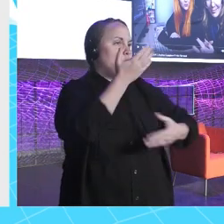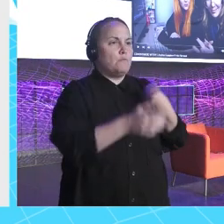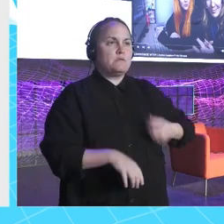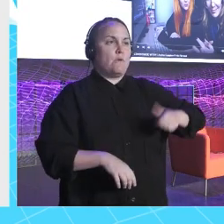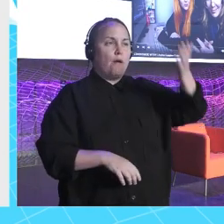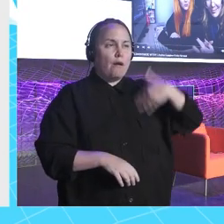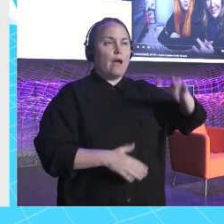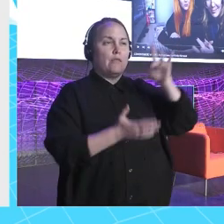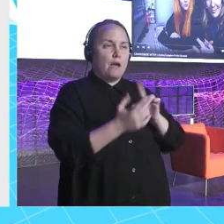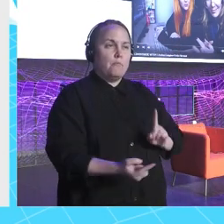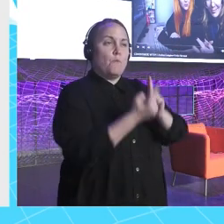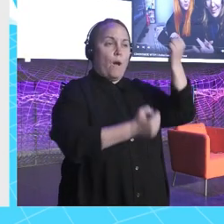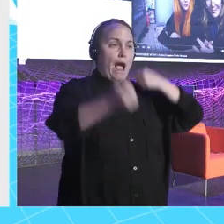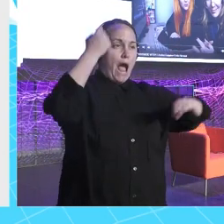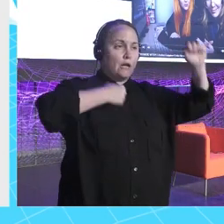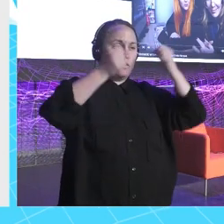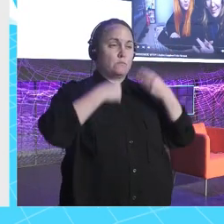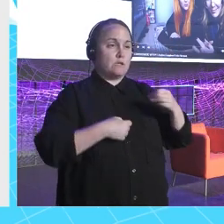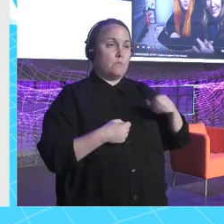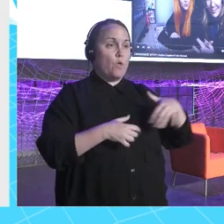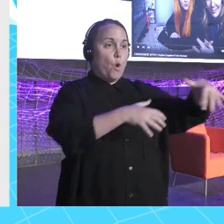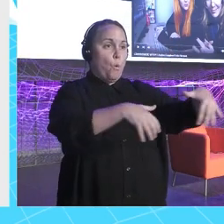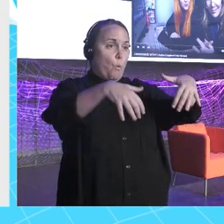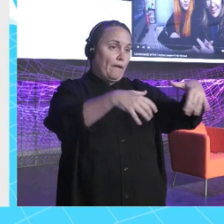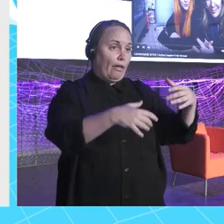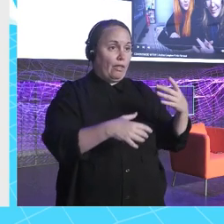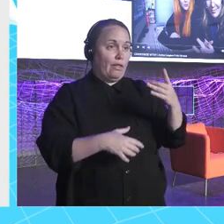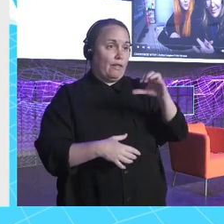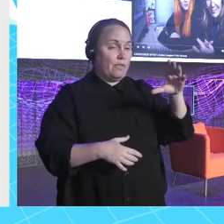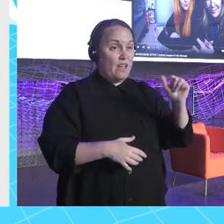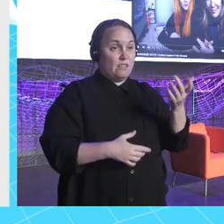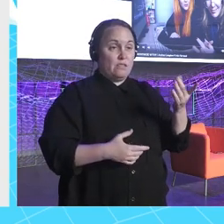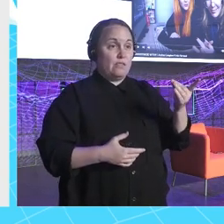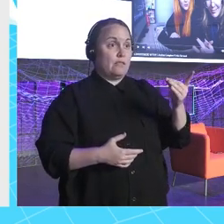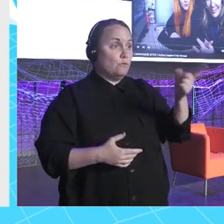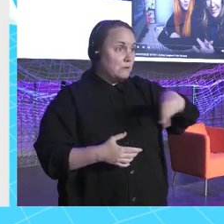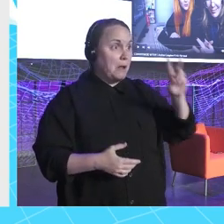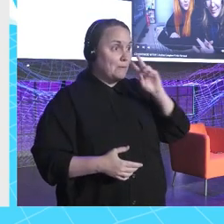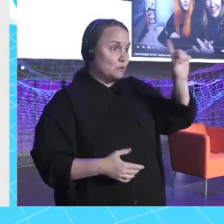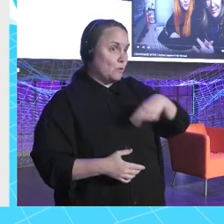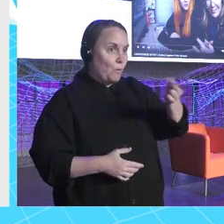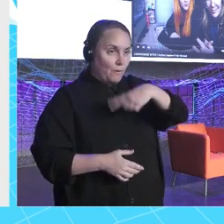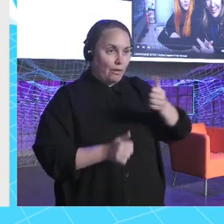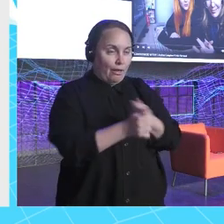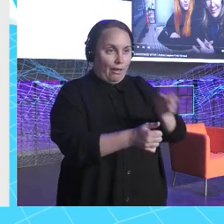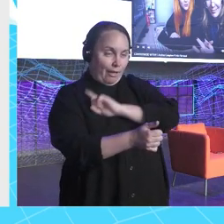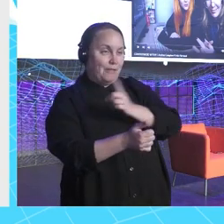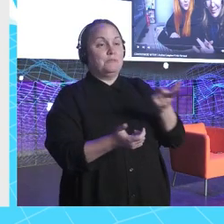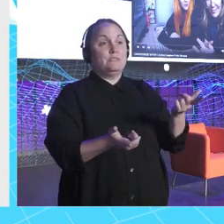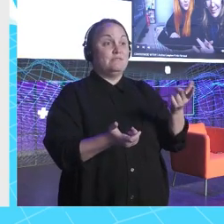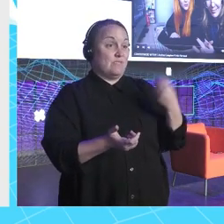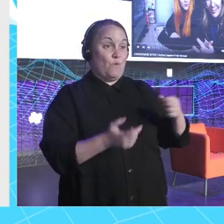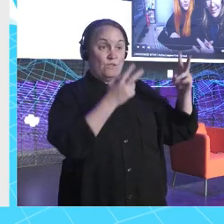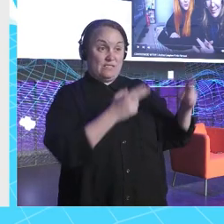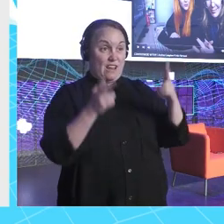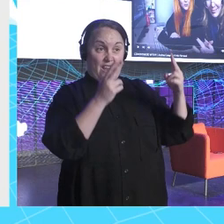sé si este vídeo lo ha visto alguien, este lo ha tenido que ver alguien. ¡Loca, loca! ¡Tour, loca, tour! Entonces, yo perseguí a los de The Walking Dead porque los amo